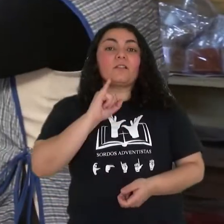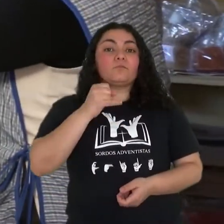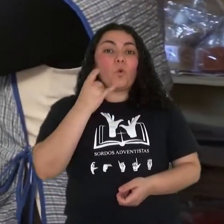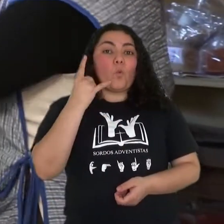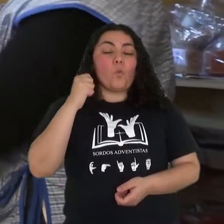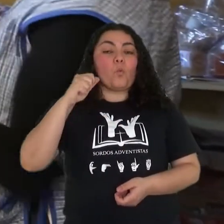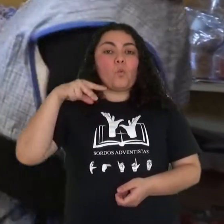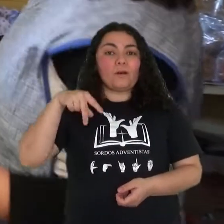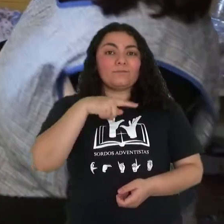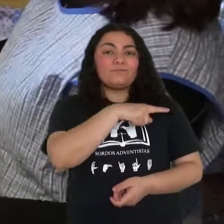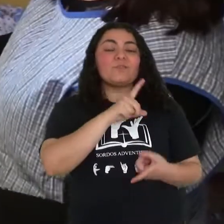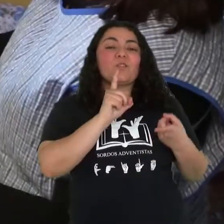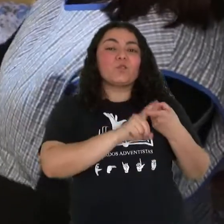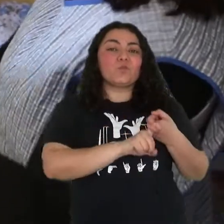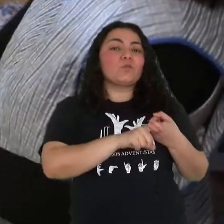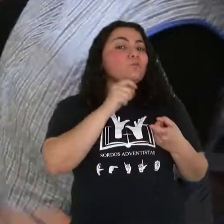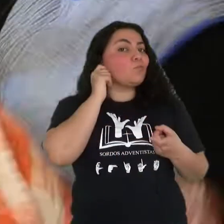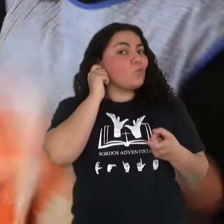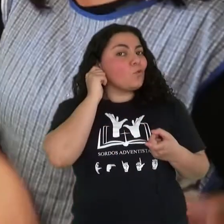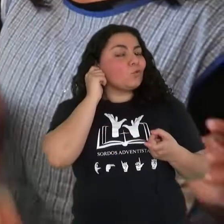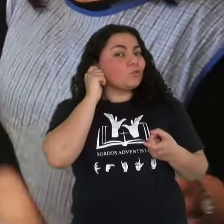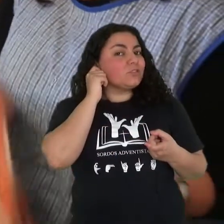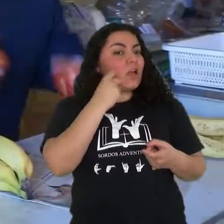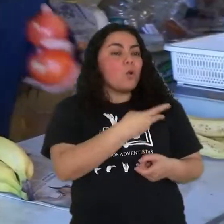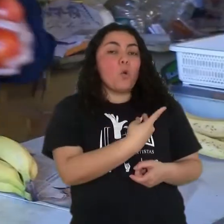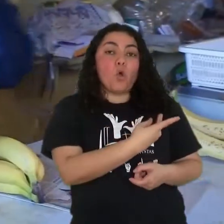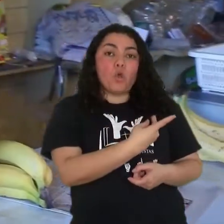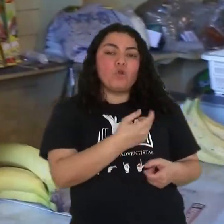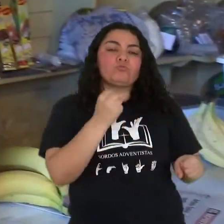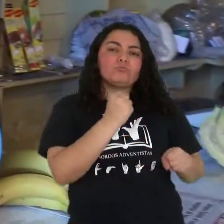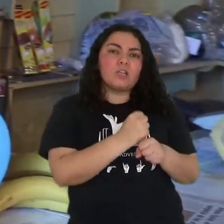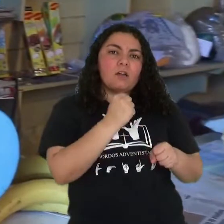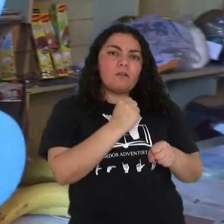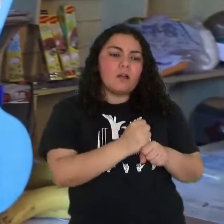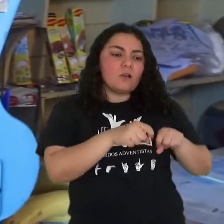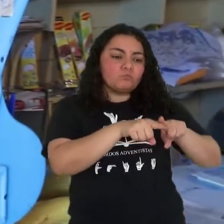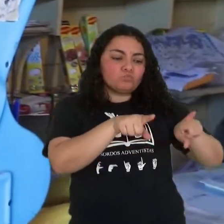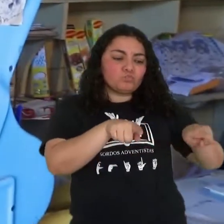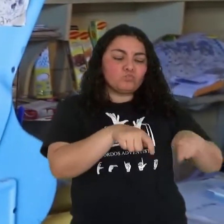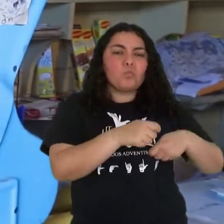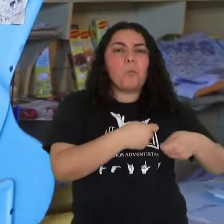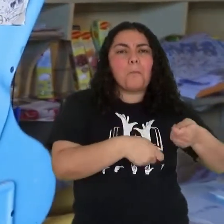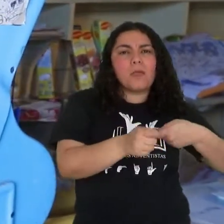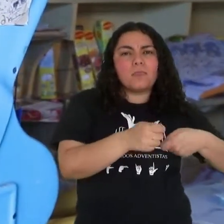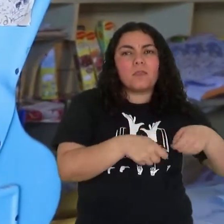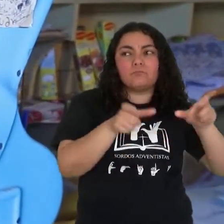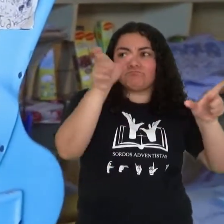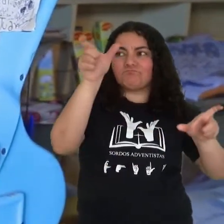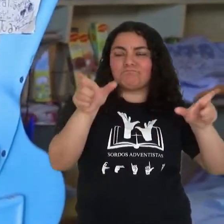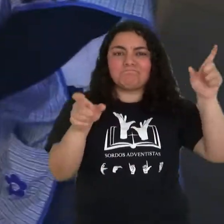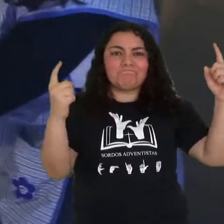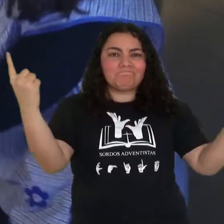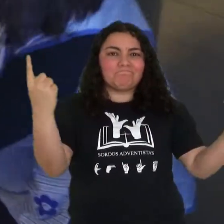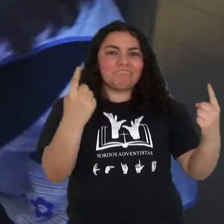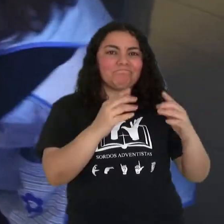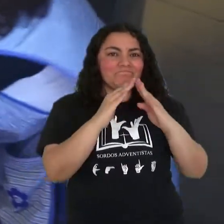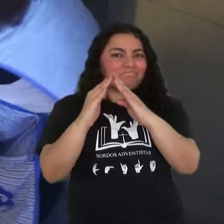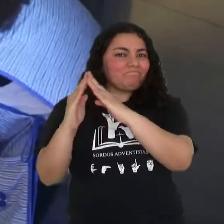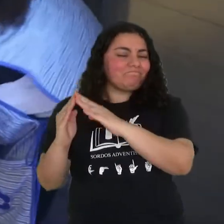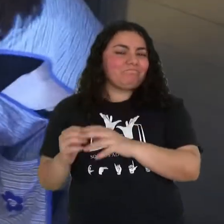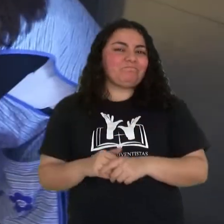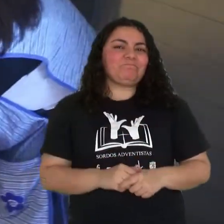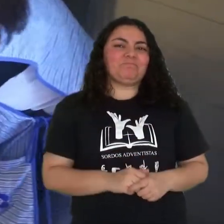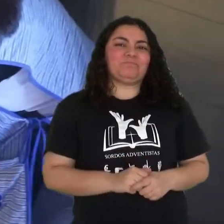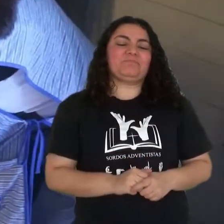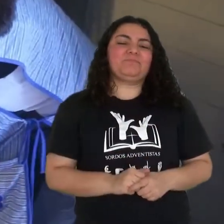Este es Juan Piñalillo y su esposa Virginia. Ellos son dueños de un pequeño almacén y trabajan juntos, atendiendo a los